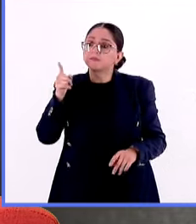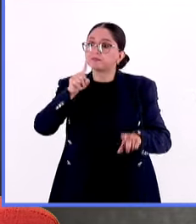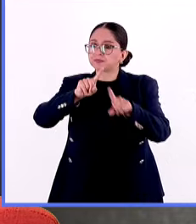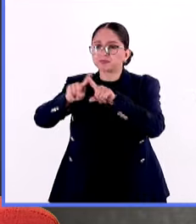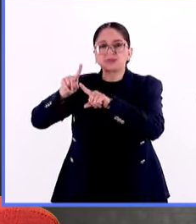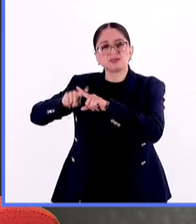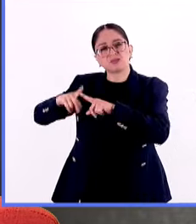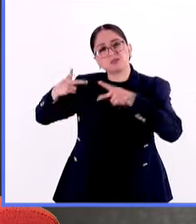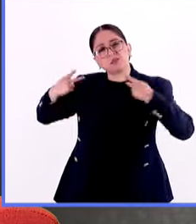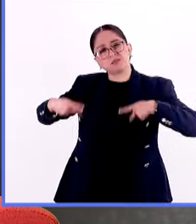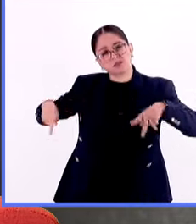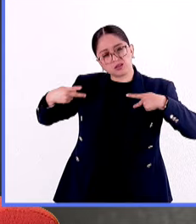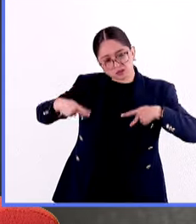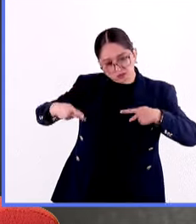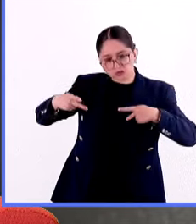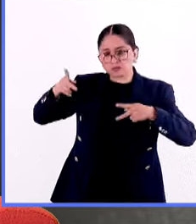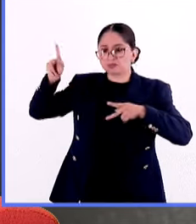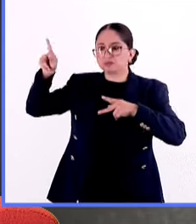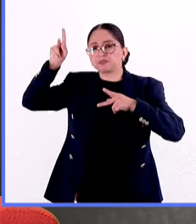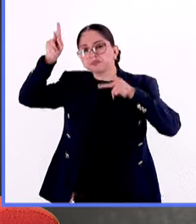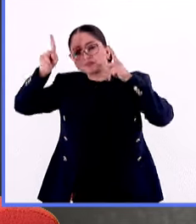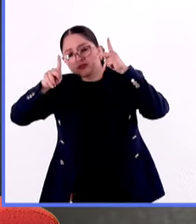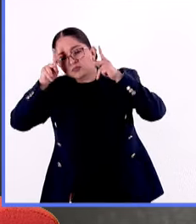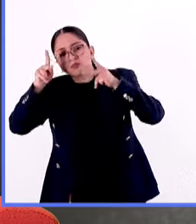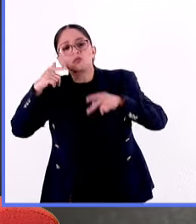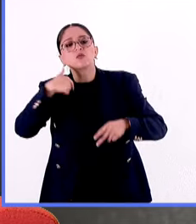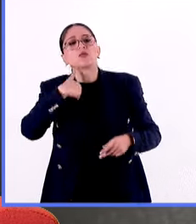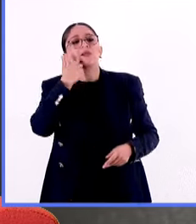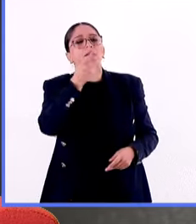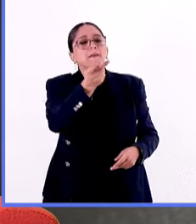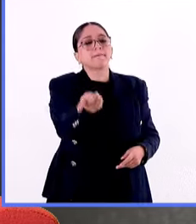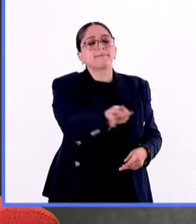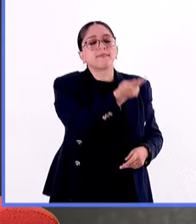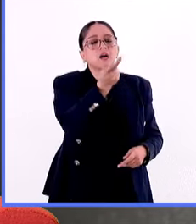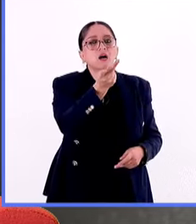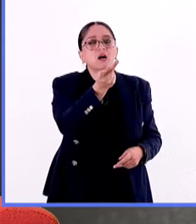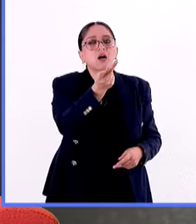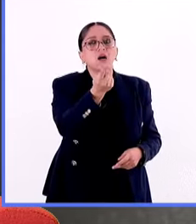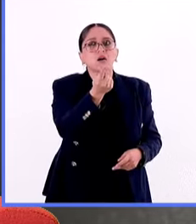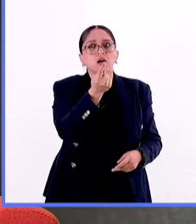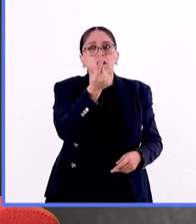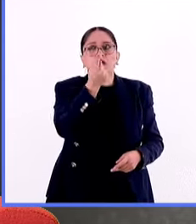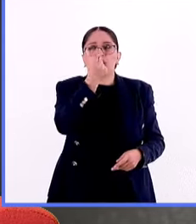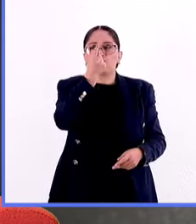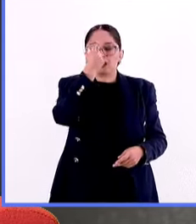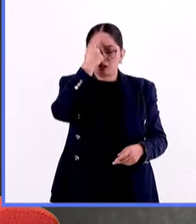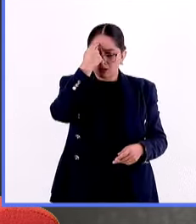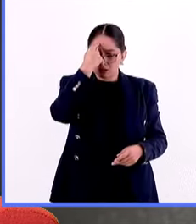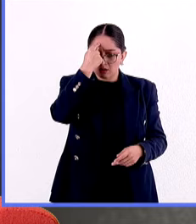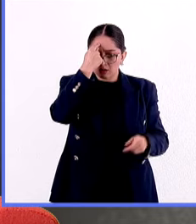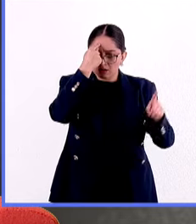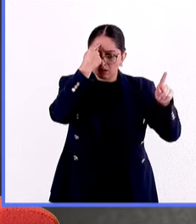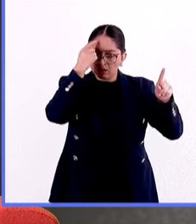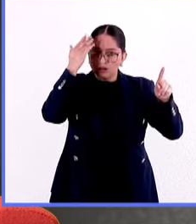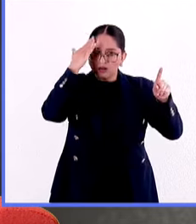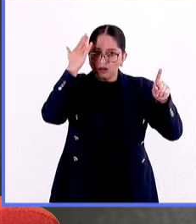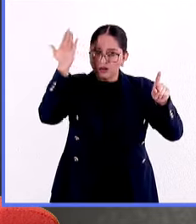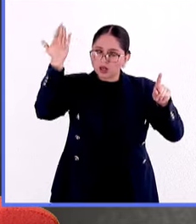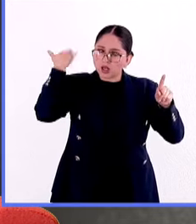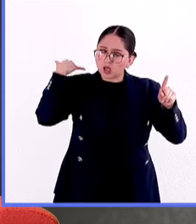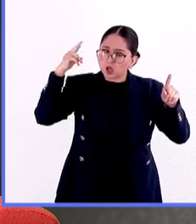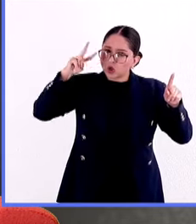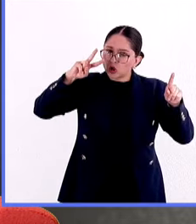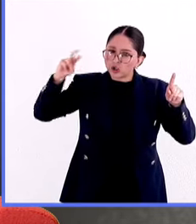a un ejercicio de reflexión sobre la revisión de estos principios de hace 200 años